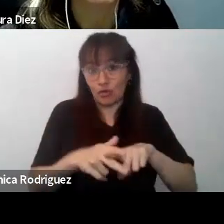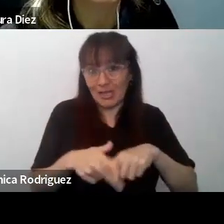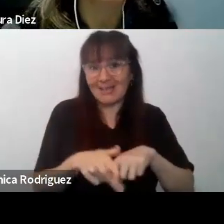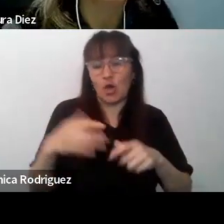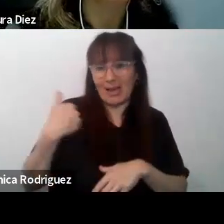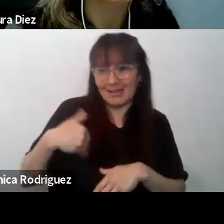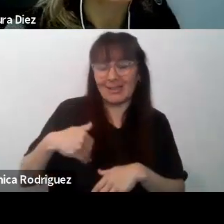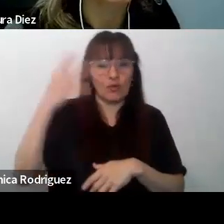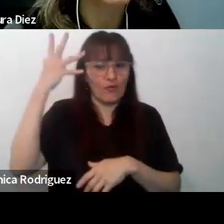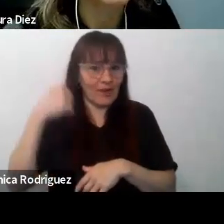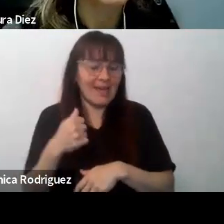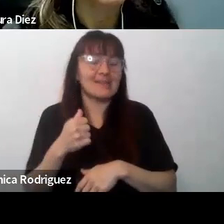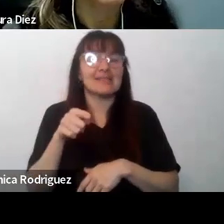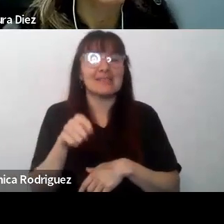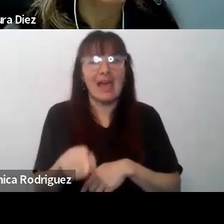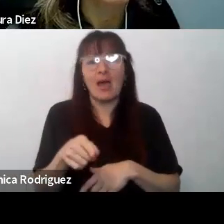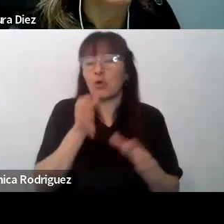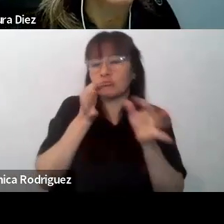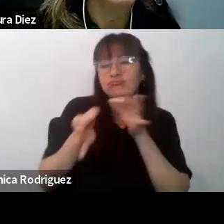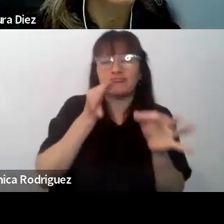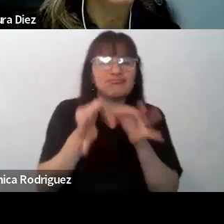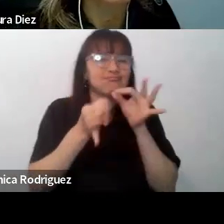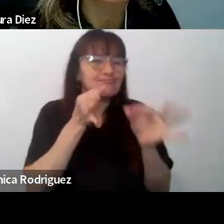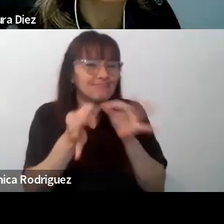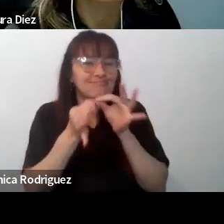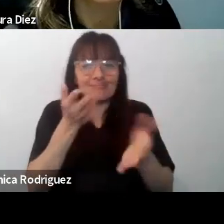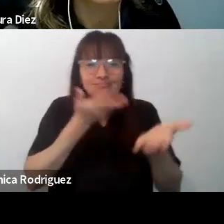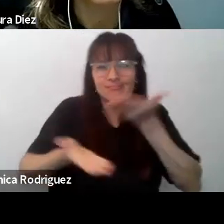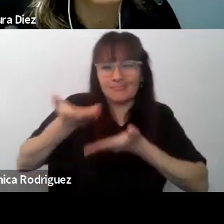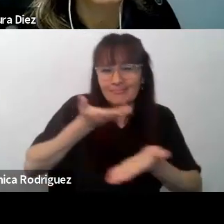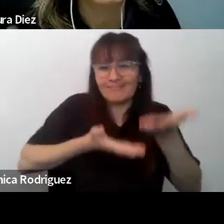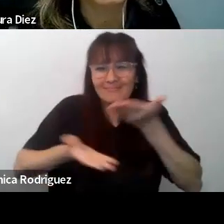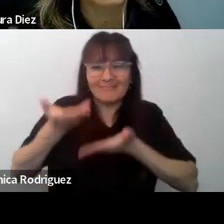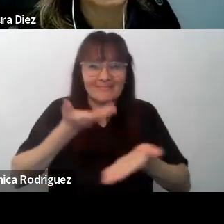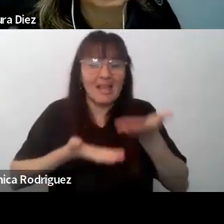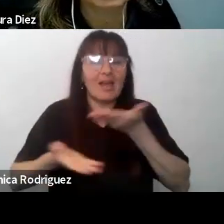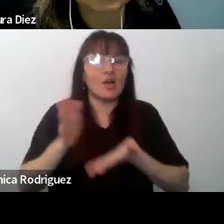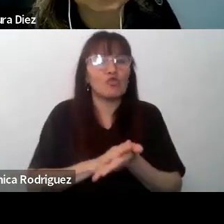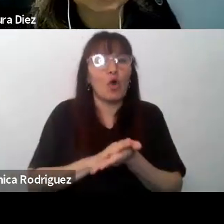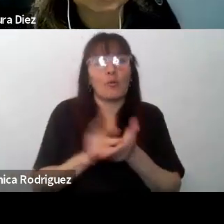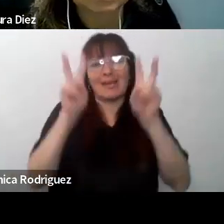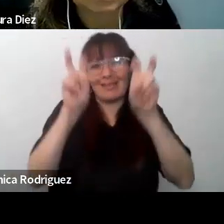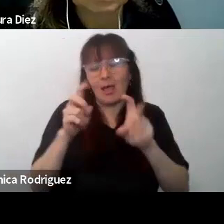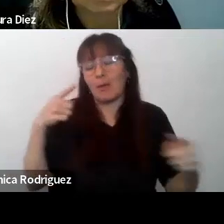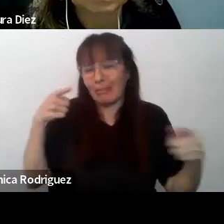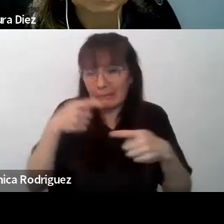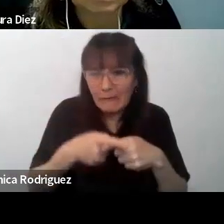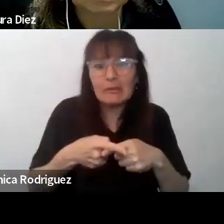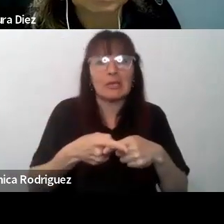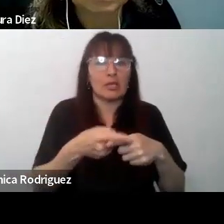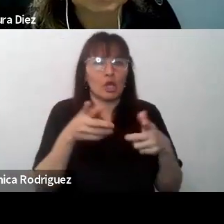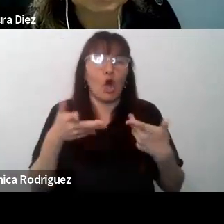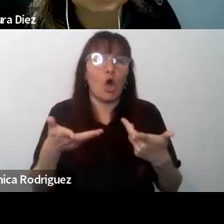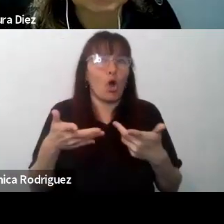franceses estuvieron dialogando, intercambiando acerca de los desafíos, las tensiones